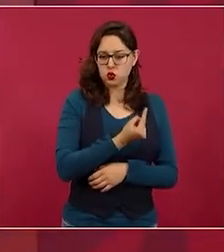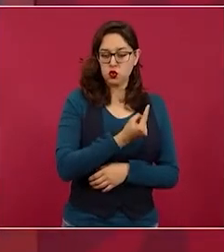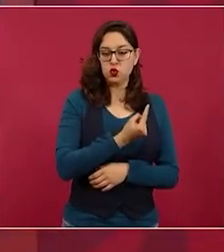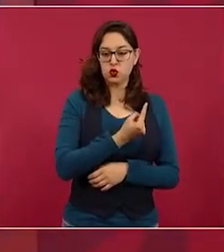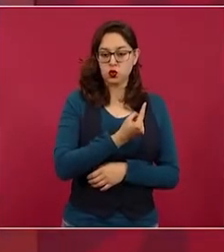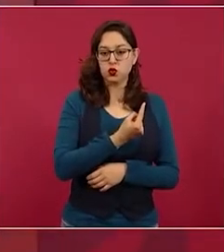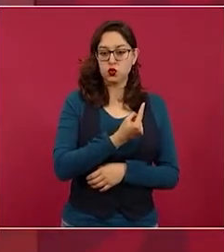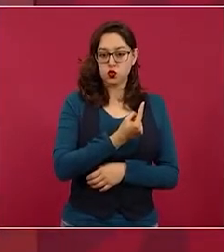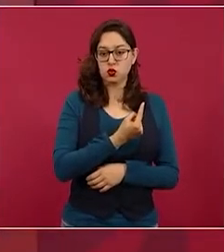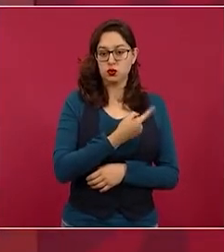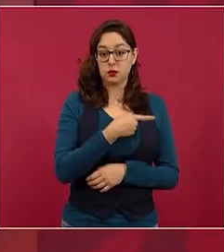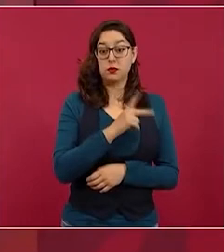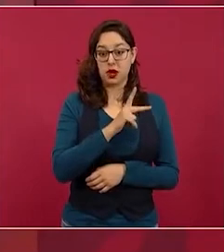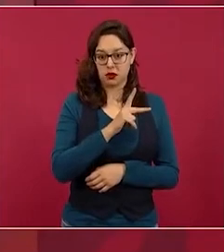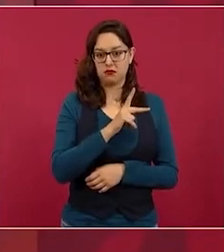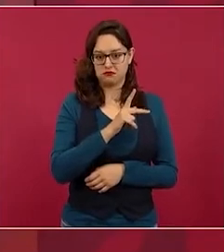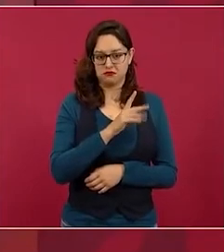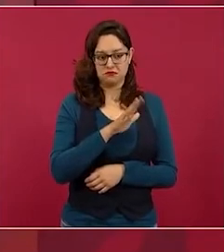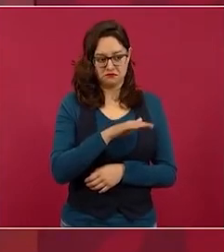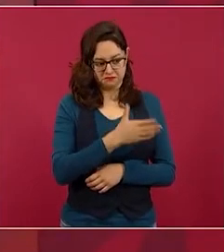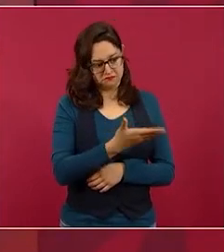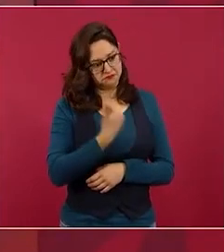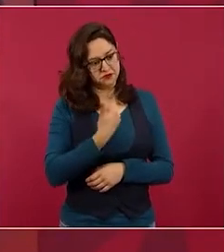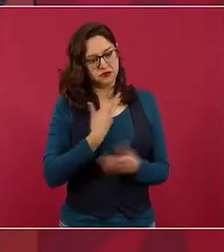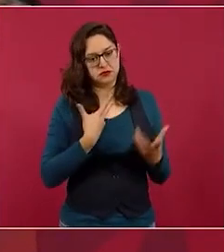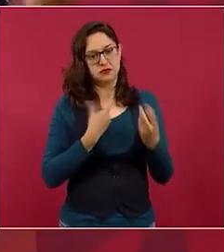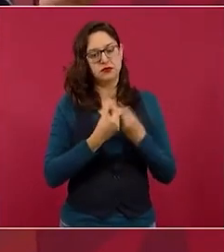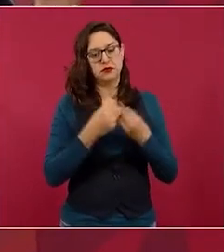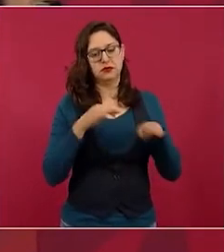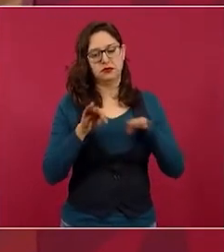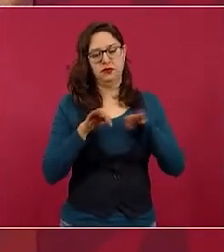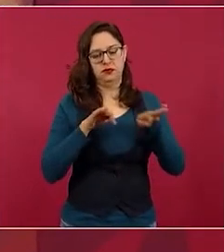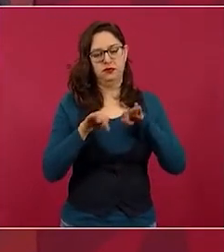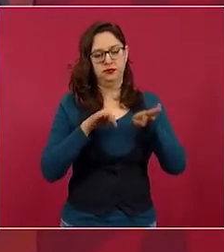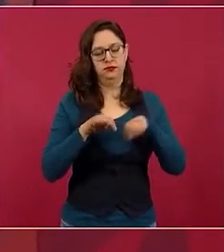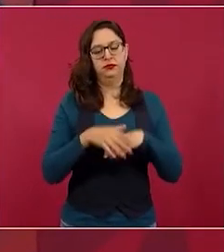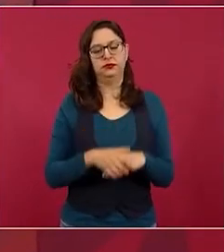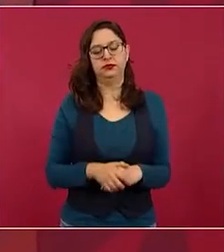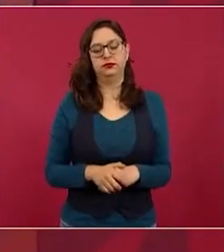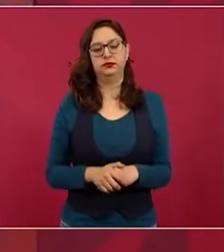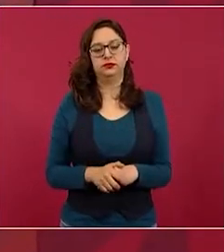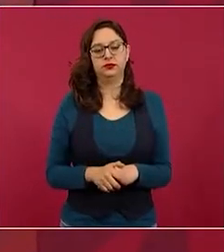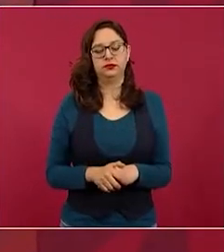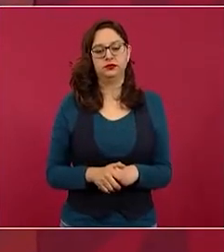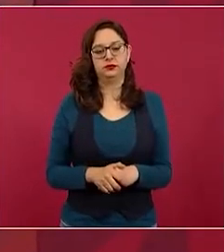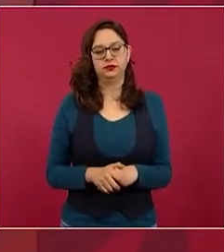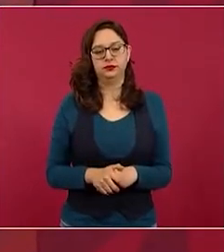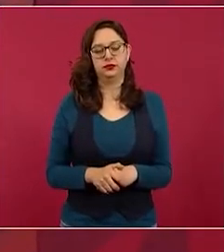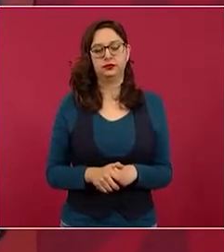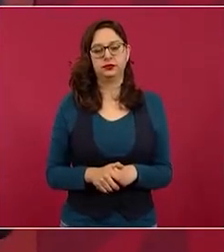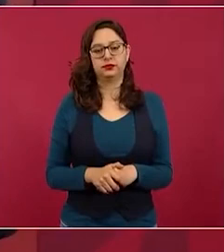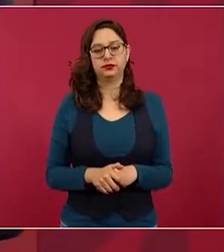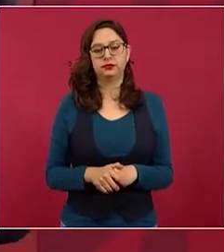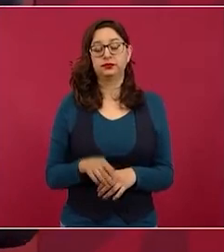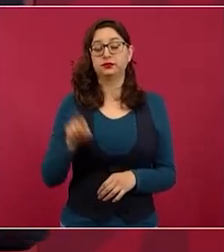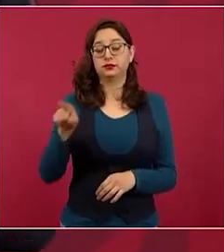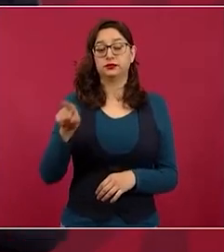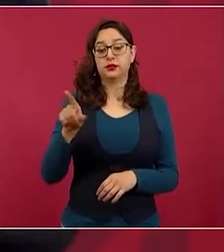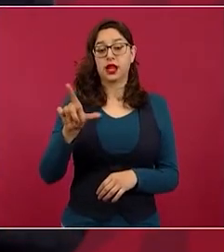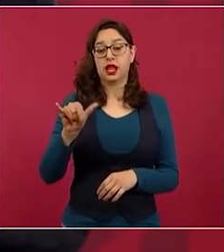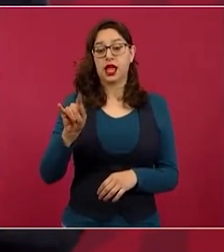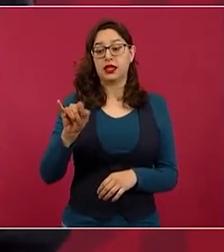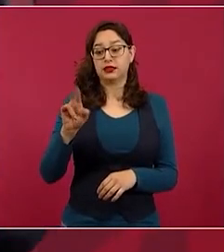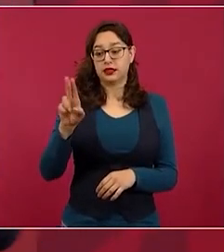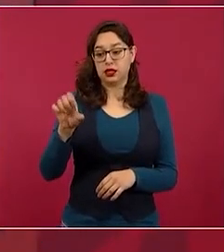pero sí le ofrecieron también. Y en los otros medios, bueno, ahí en Latinos están los del